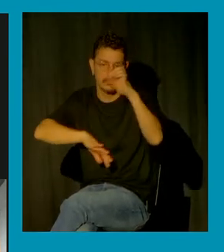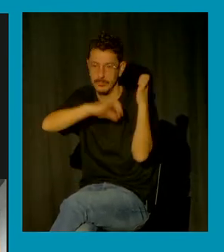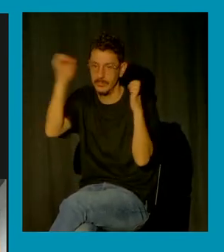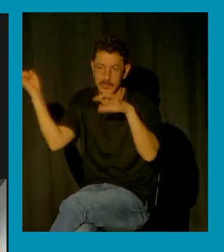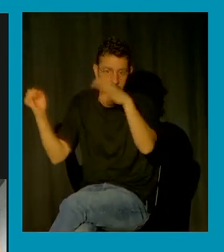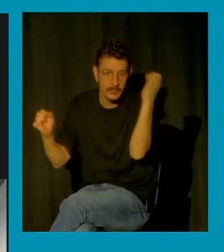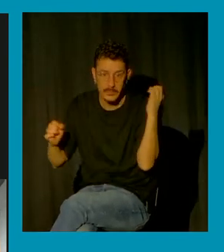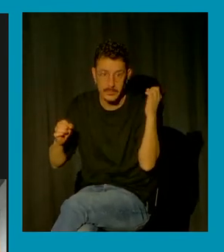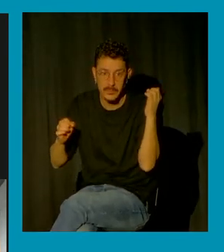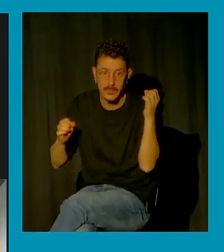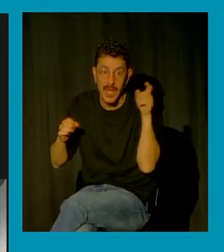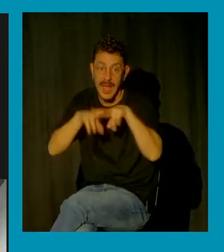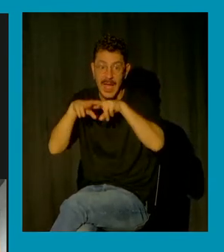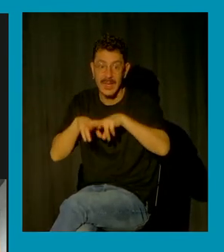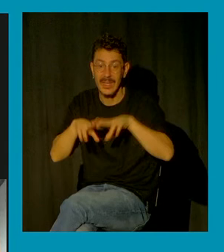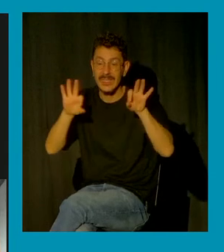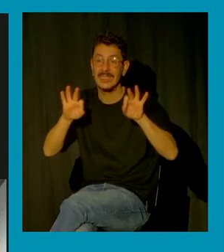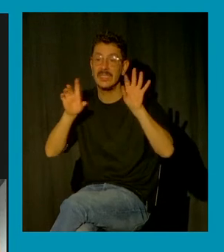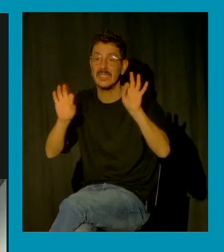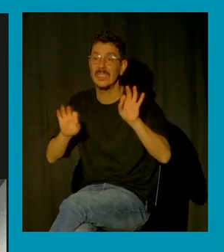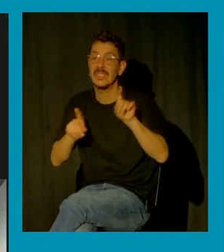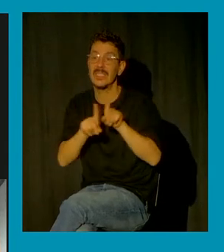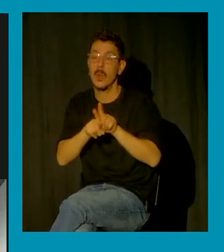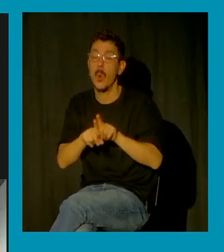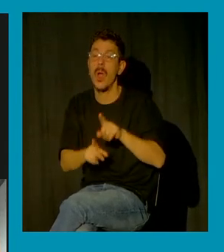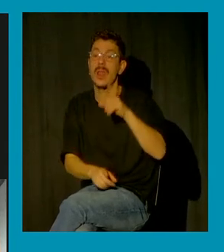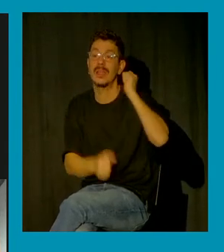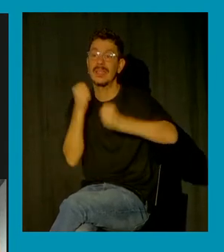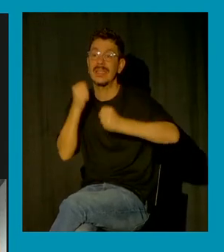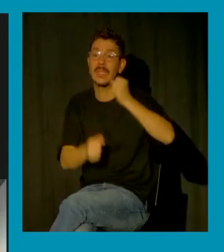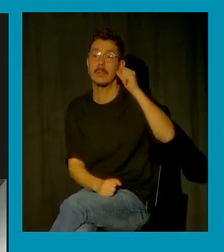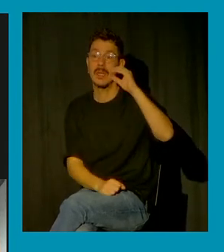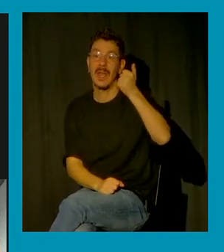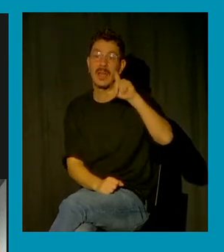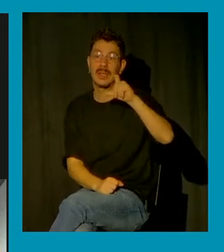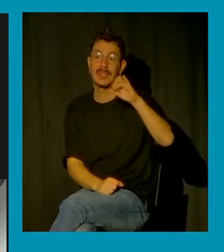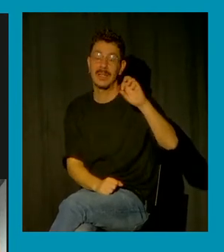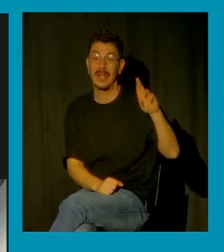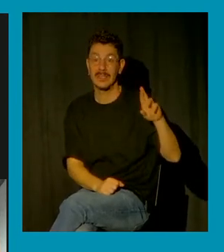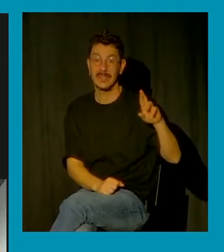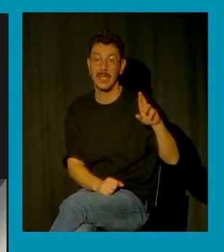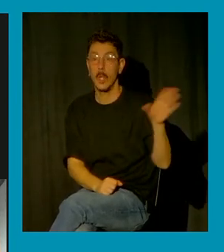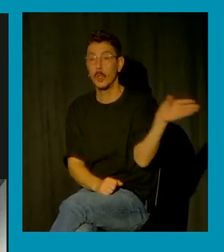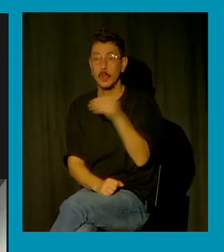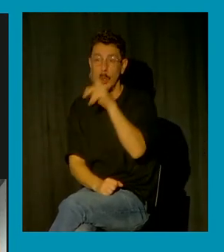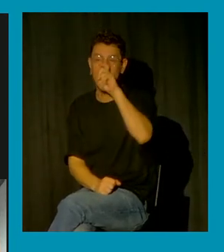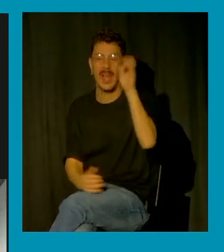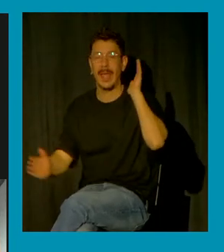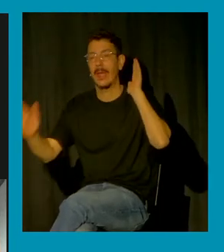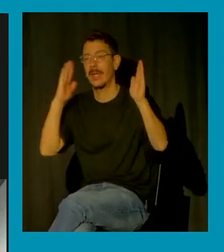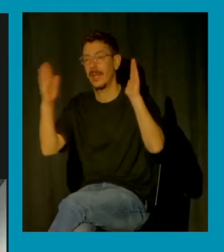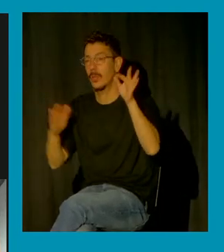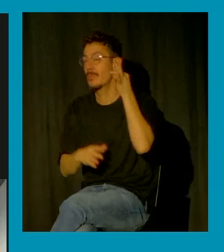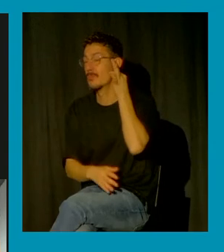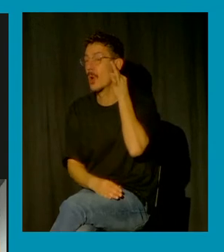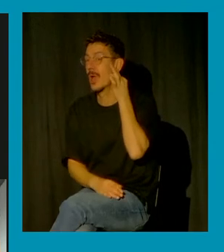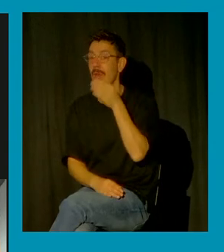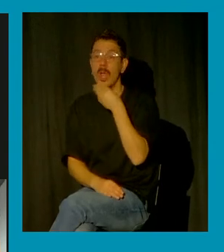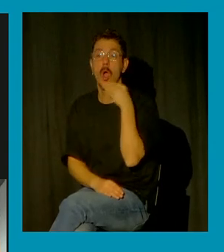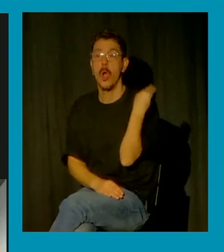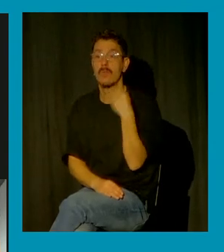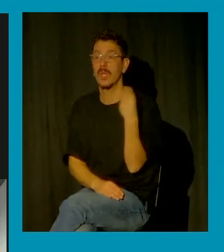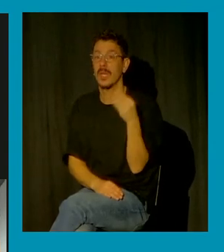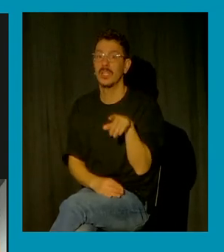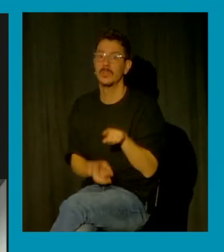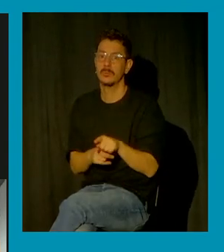análisis sobre el crimen de Alcácer que fue una narrativa política que determinó a toda una generación de mujeres jóvenes yo en su momento por supuesto